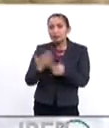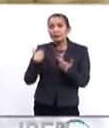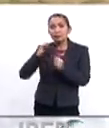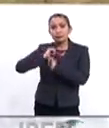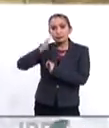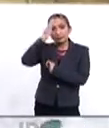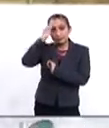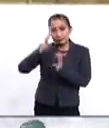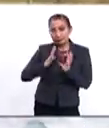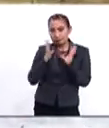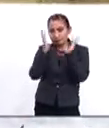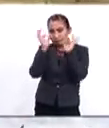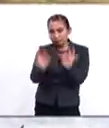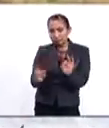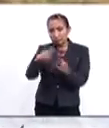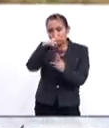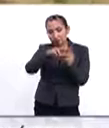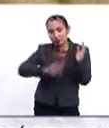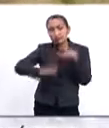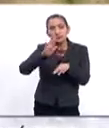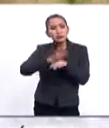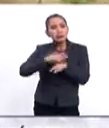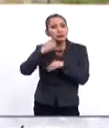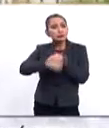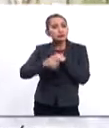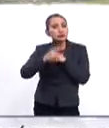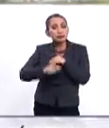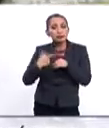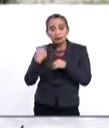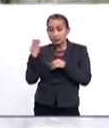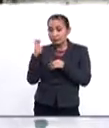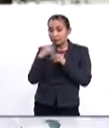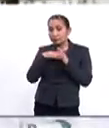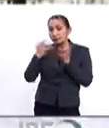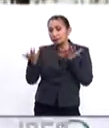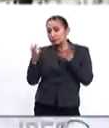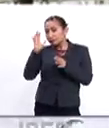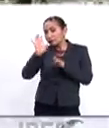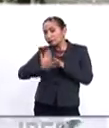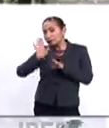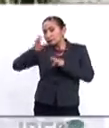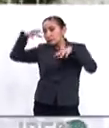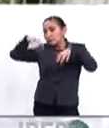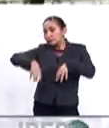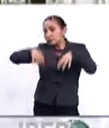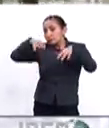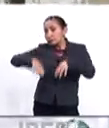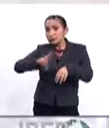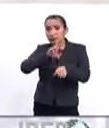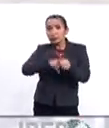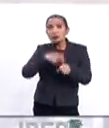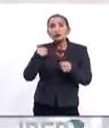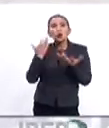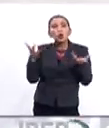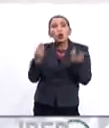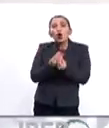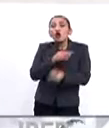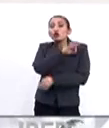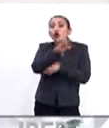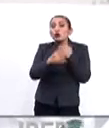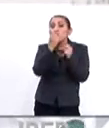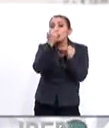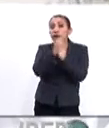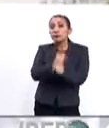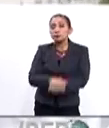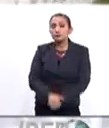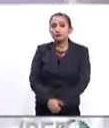Las autoridades confirmaron que la región afectada recibió en lo que va de enero el equivalente a las lluvias que normalmente se producen en todo